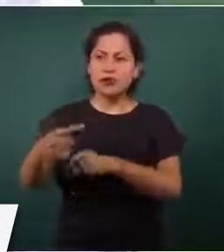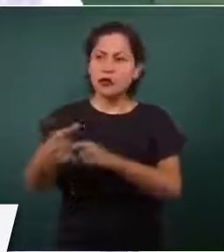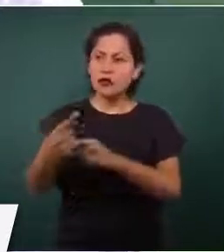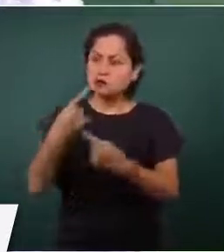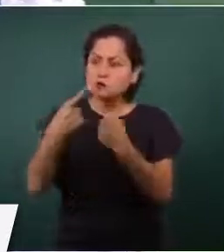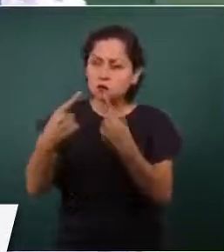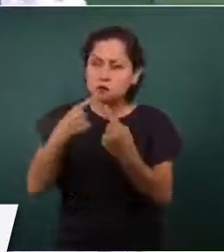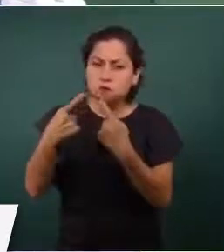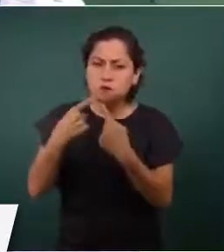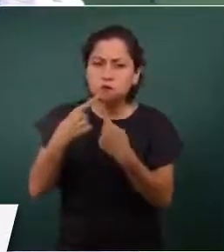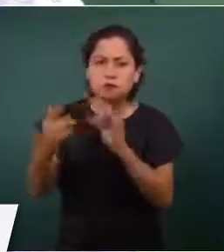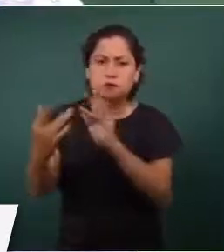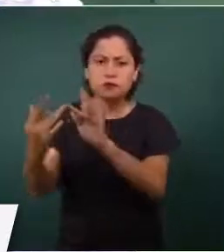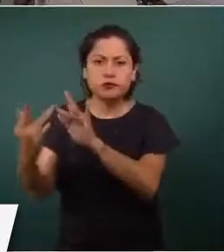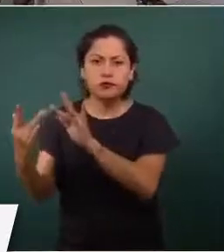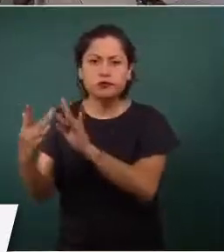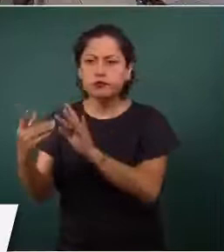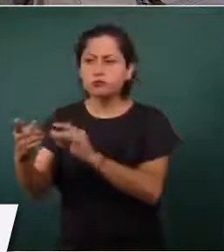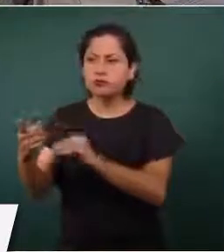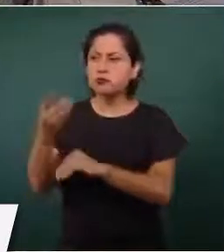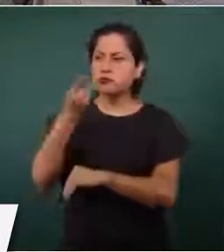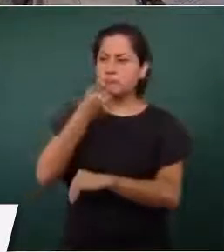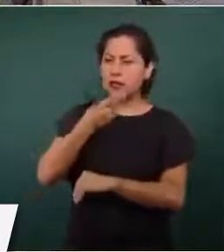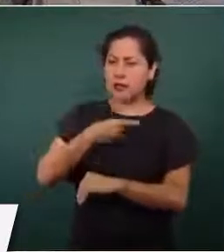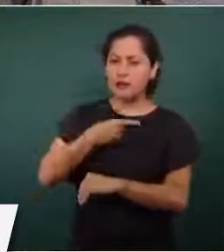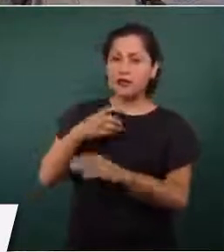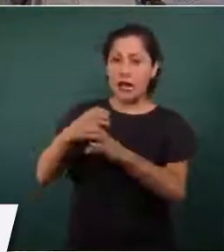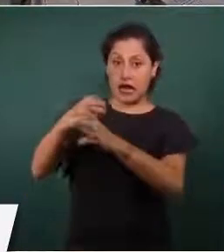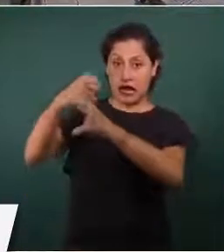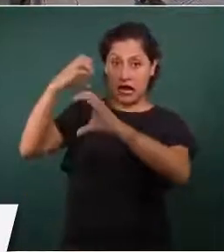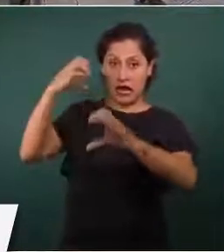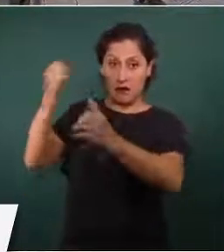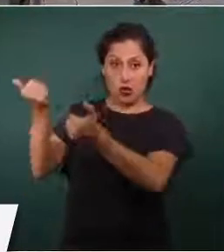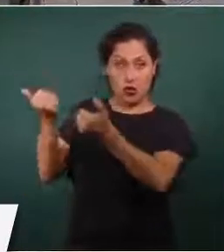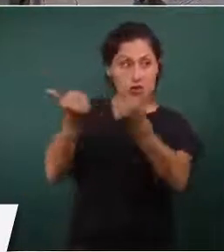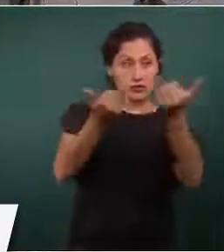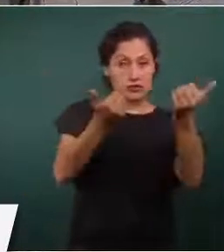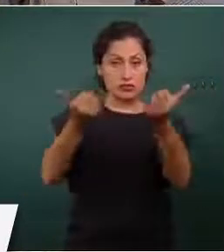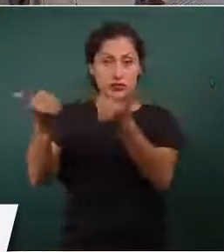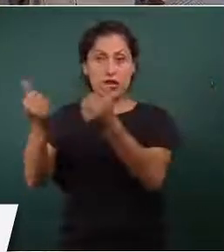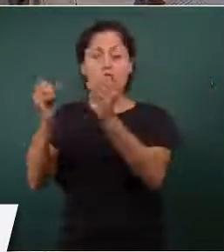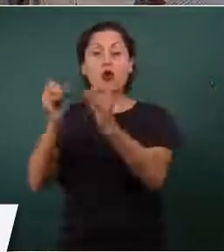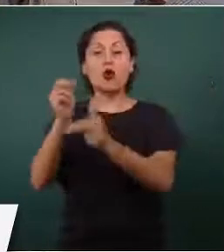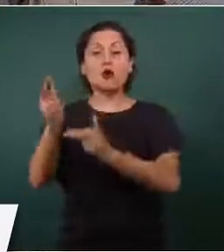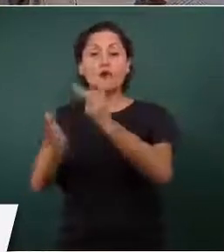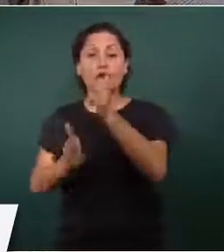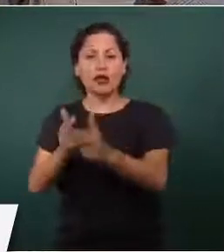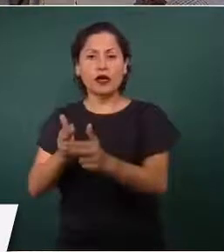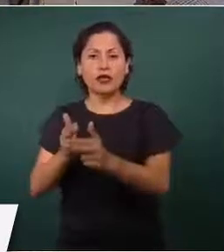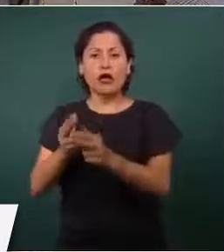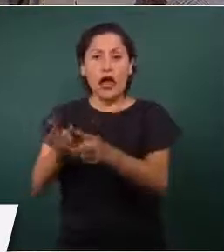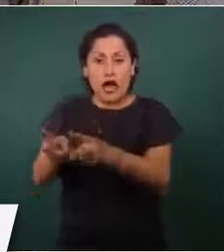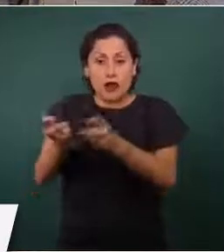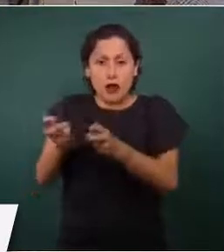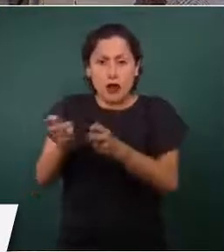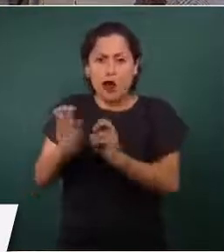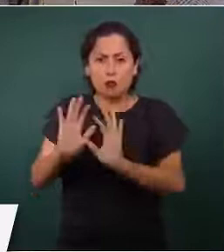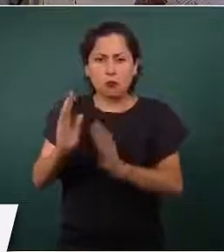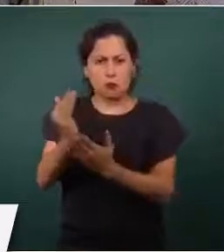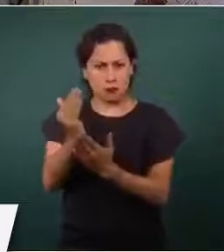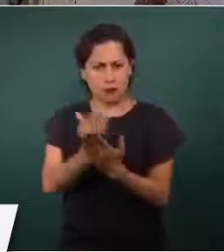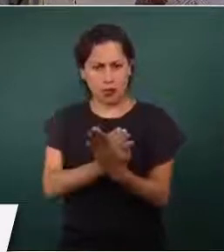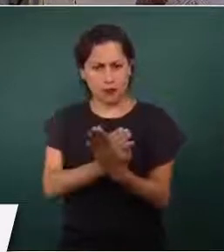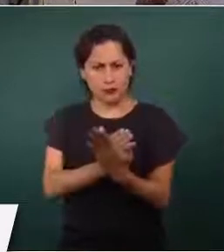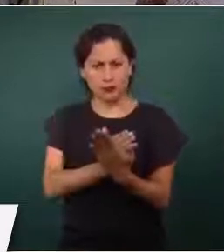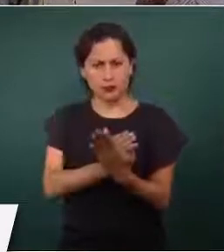de camiones de carga y de trenes. Esa es la información que tenemos.